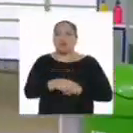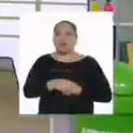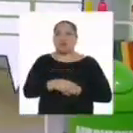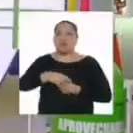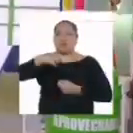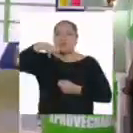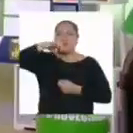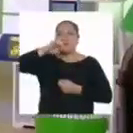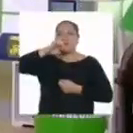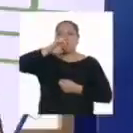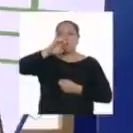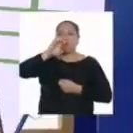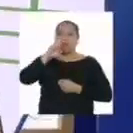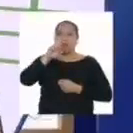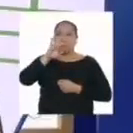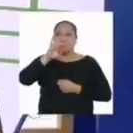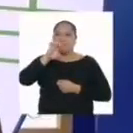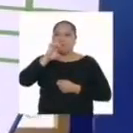Perejil.